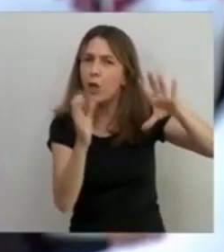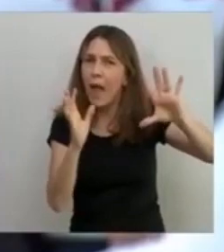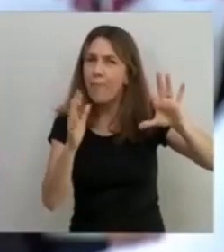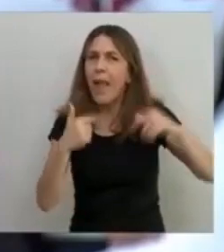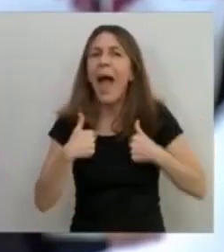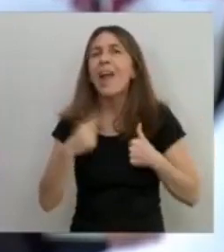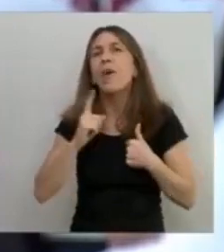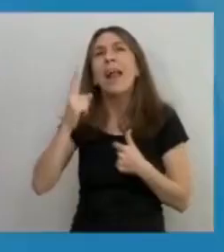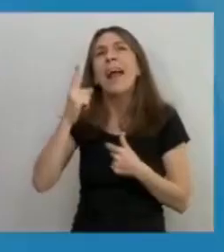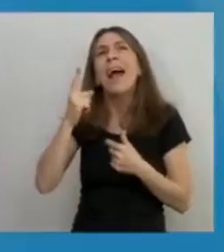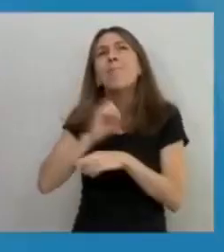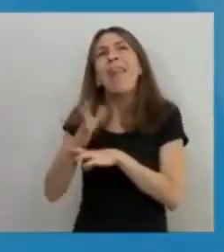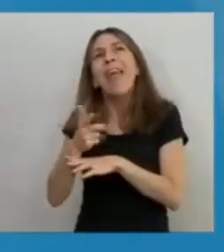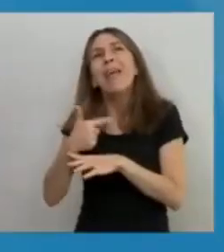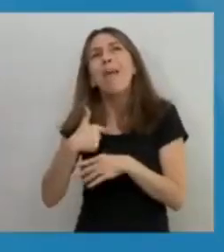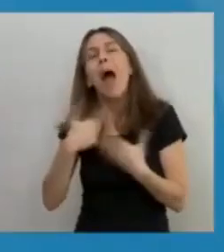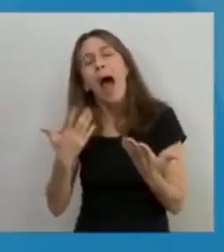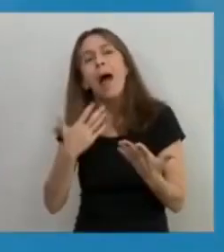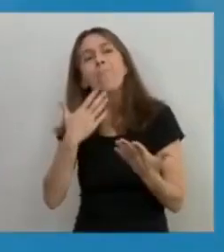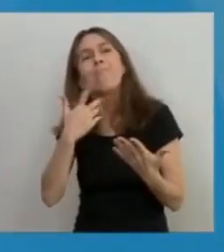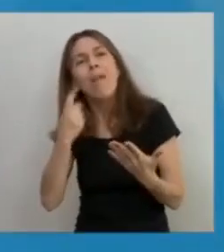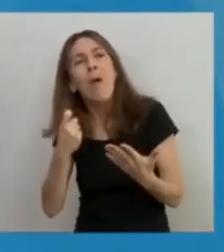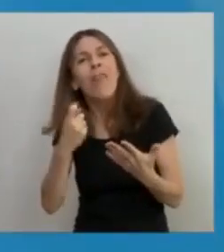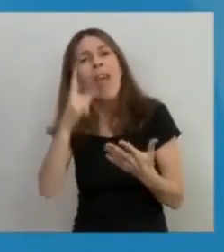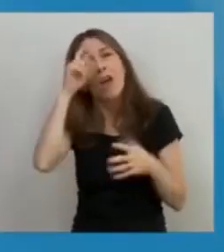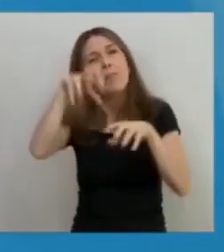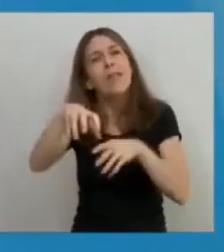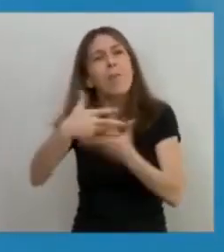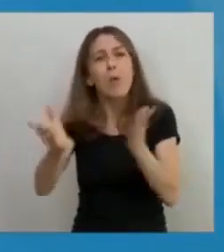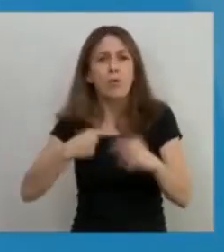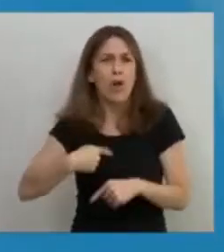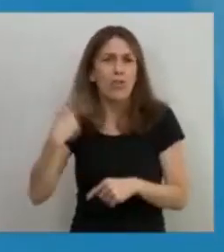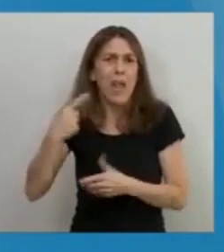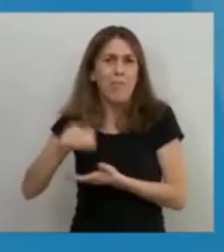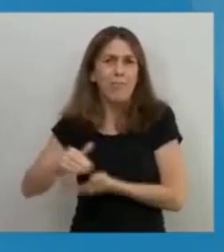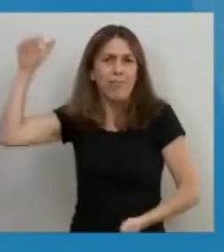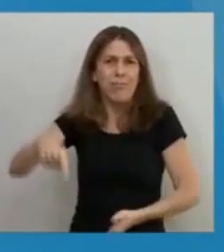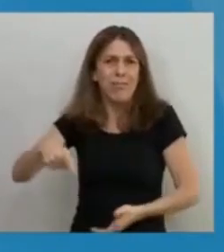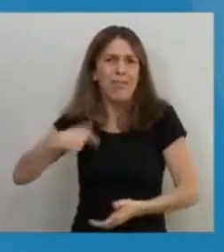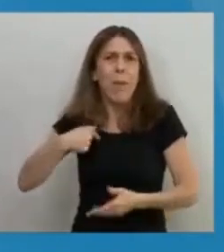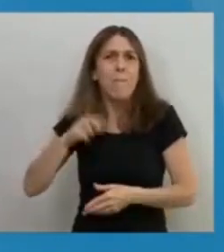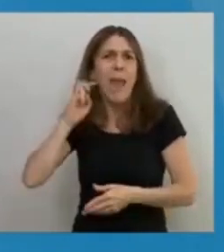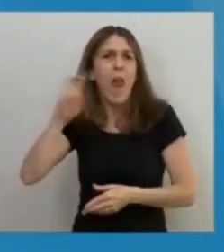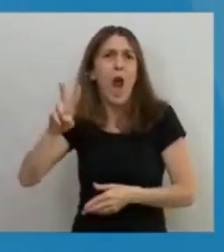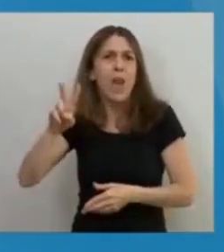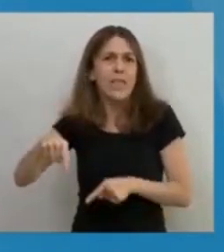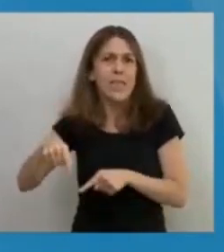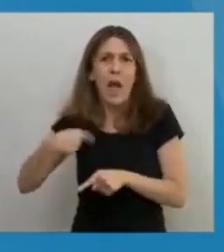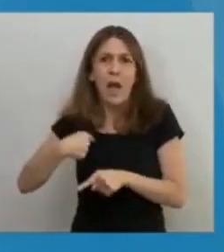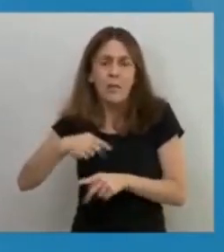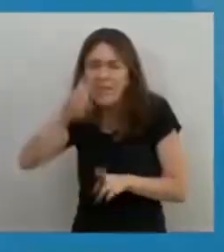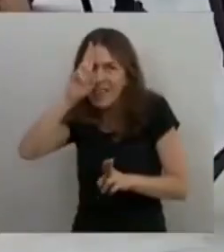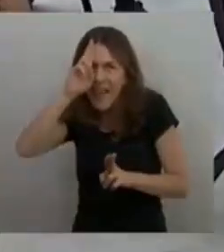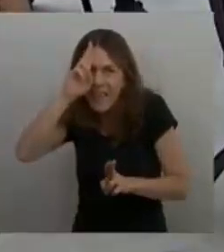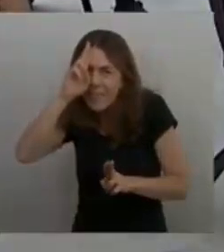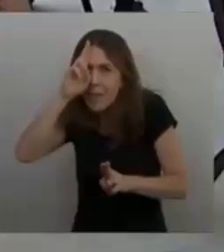pandemia. Lo supe desde siempre. Soy peronista y de carrillo en adelante respetamos mucho a la salud